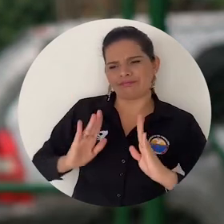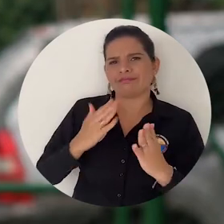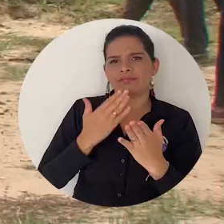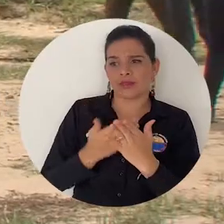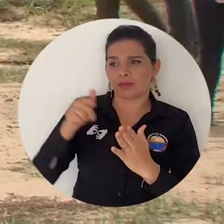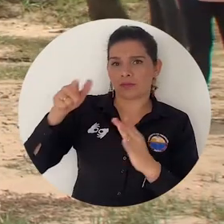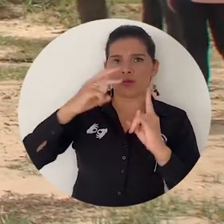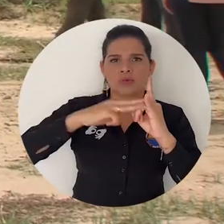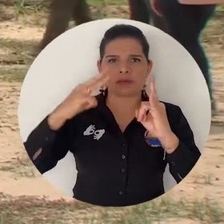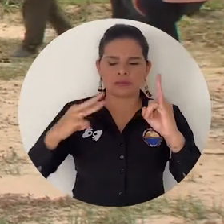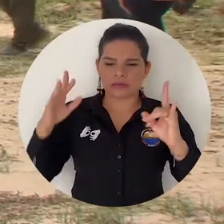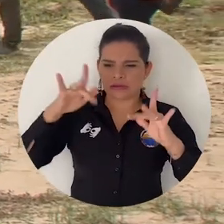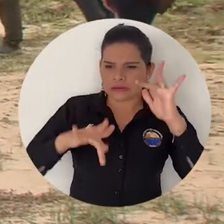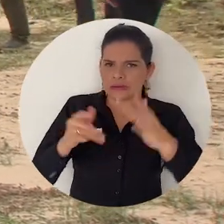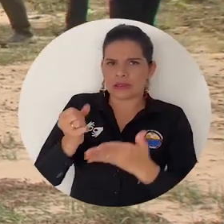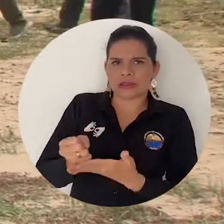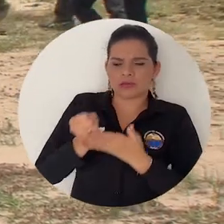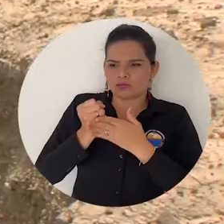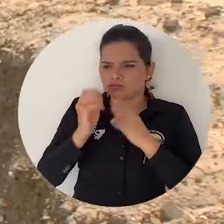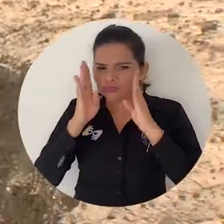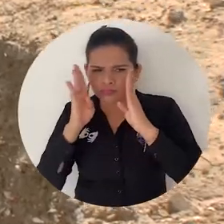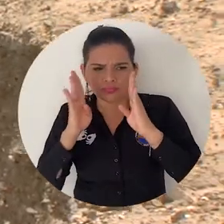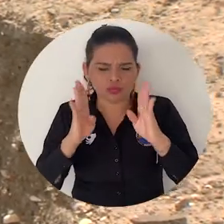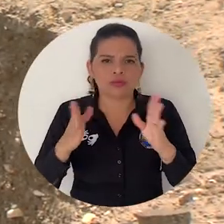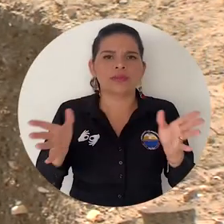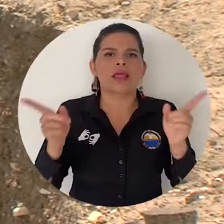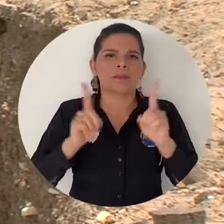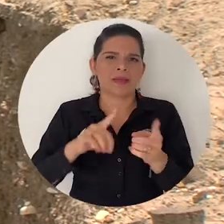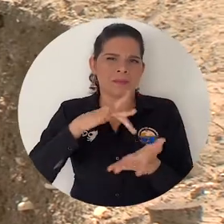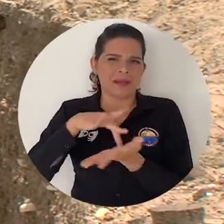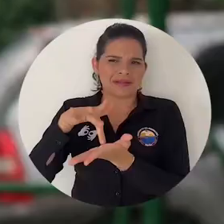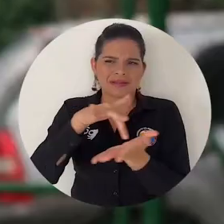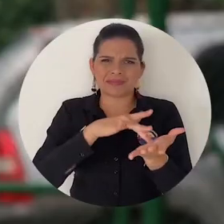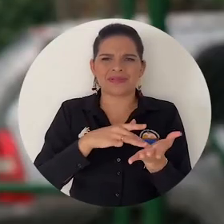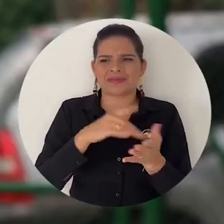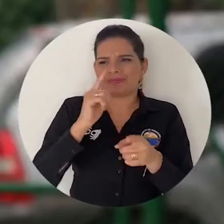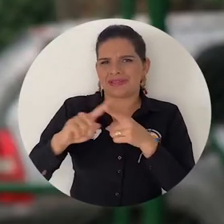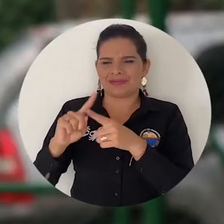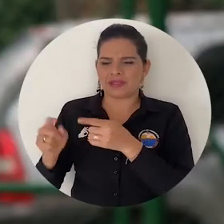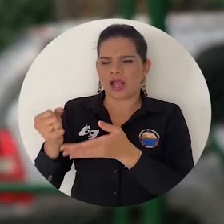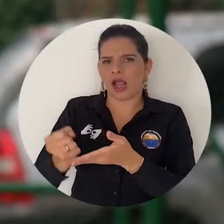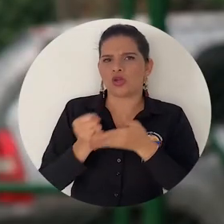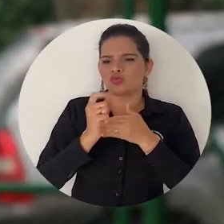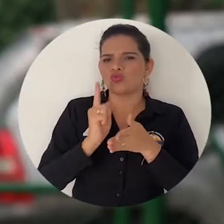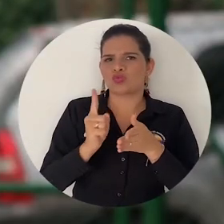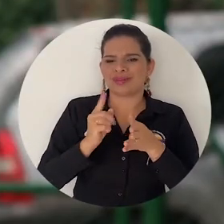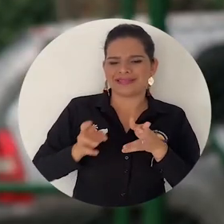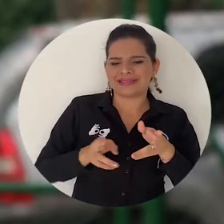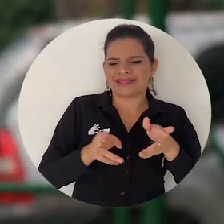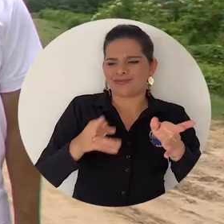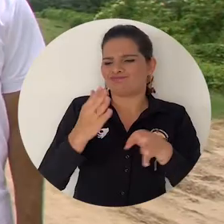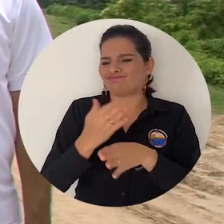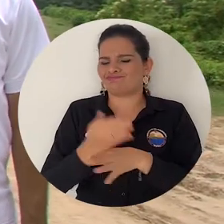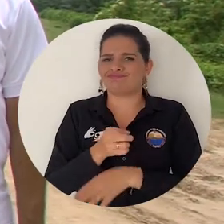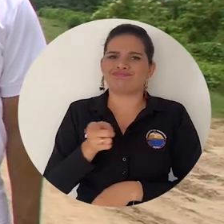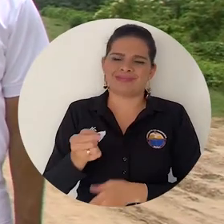como un ente en la participación de la construcción de orillas de los estudios de la problemática del